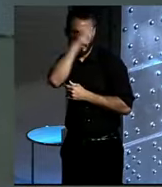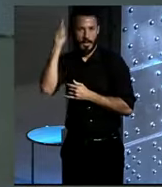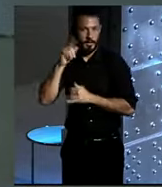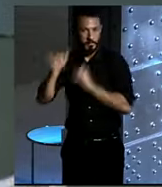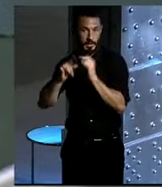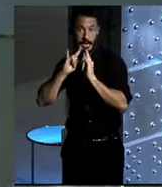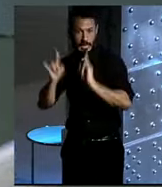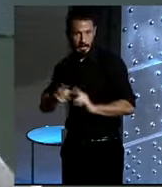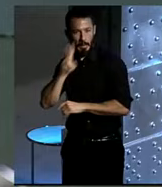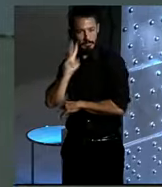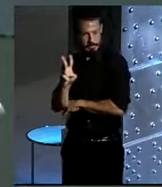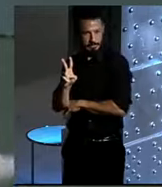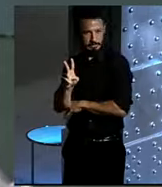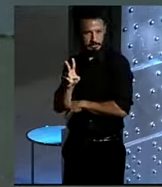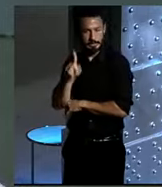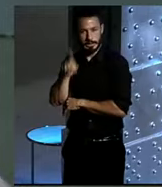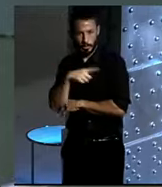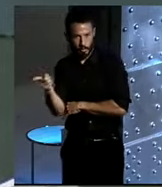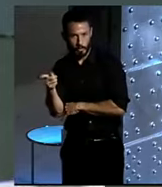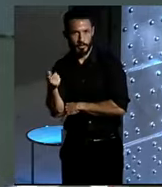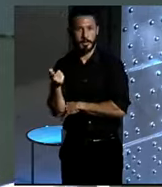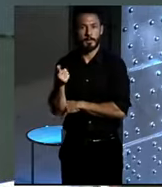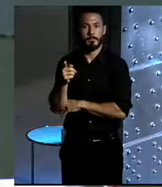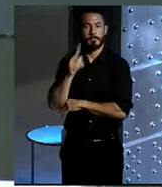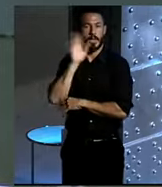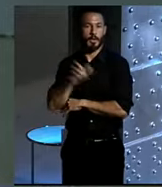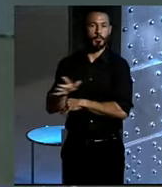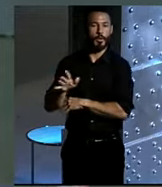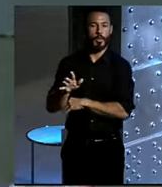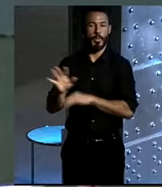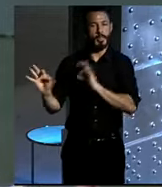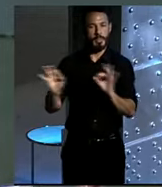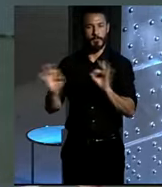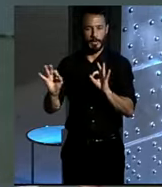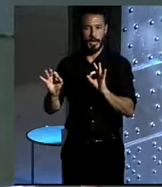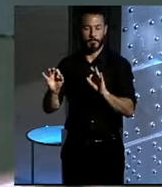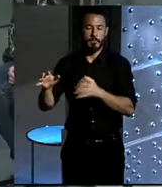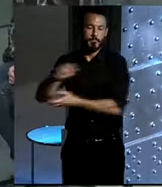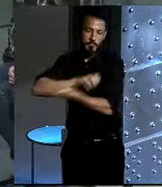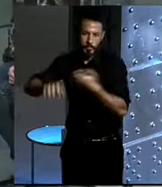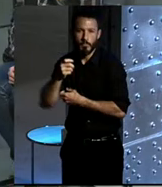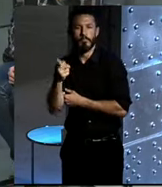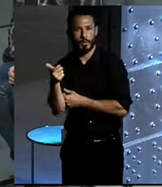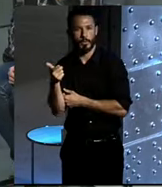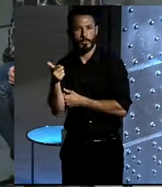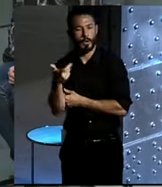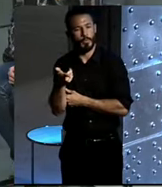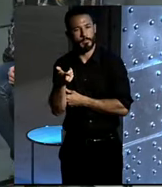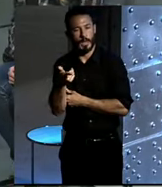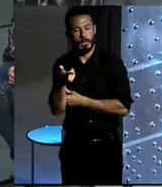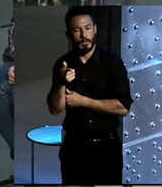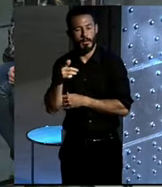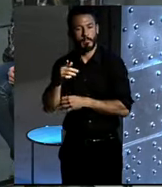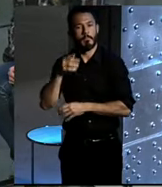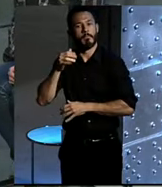colocadas, que están ahí como preparadas para salir a desfilar, también hay polémica con eso. Sí, efectivamente. Pero es verdad que ayudan un poco en las cuestas